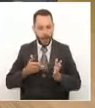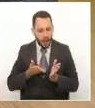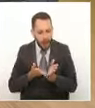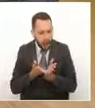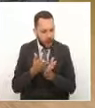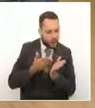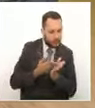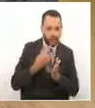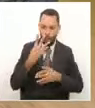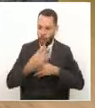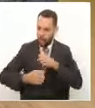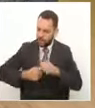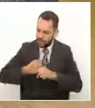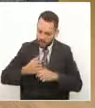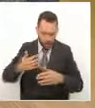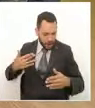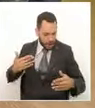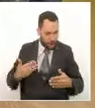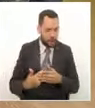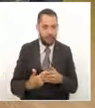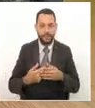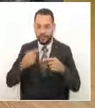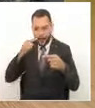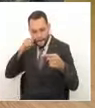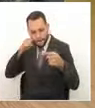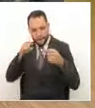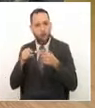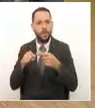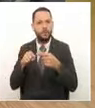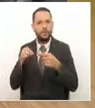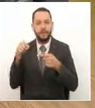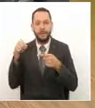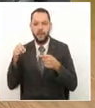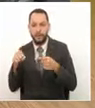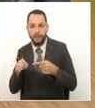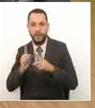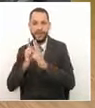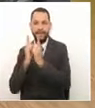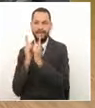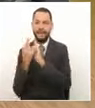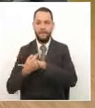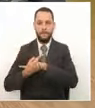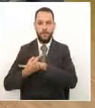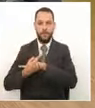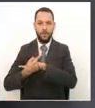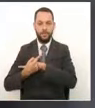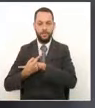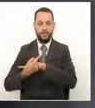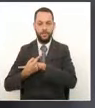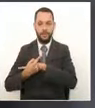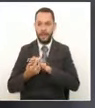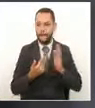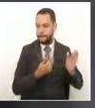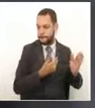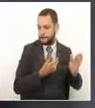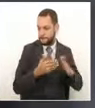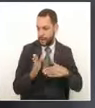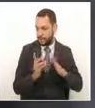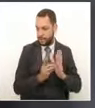estos cuatro años. Hacer mucho énfasis en un cambio que se hizo frente a planes de desarrollo,